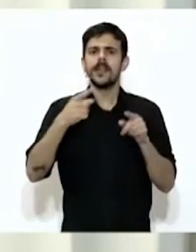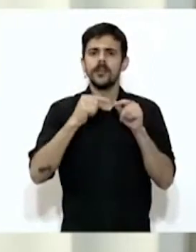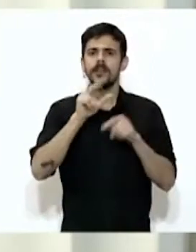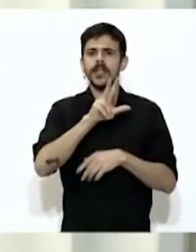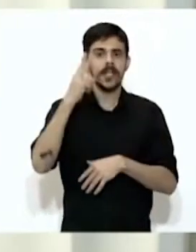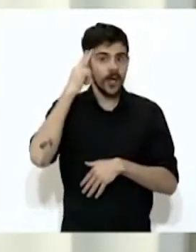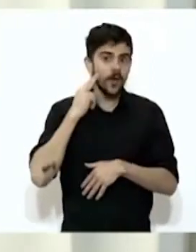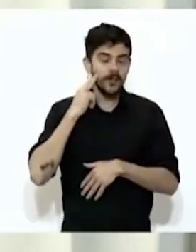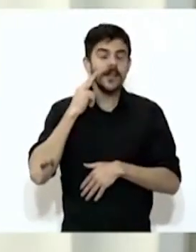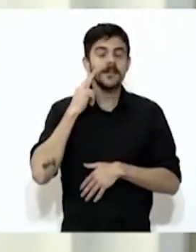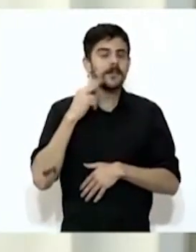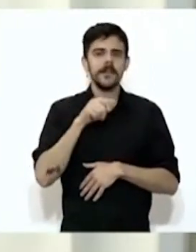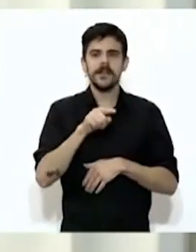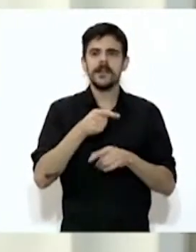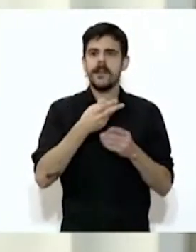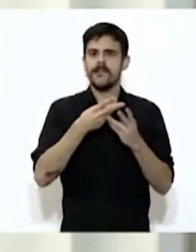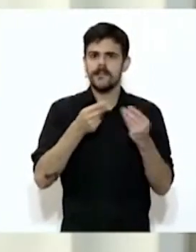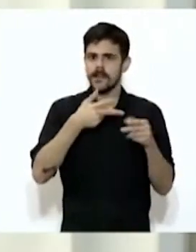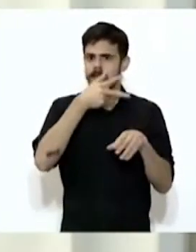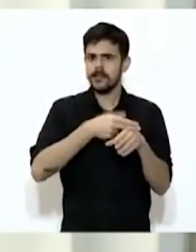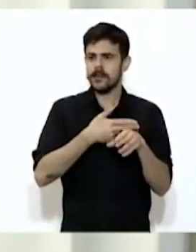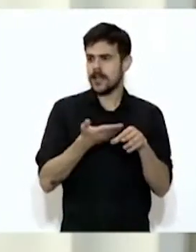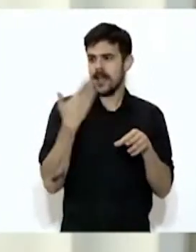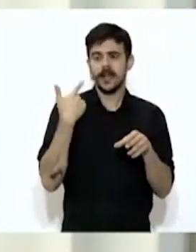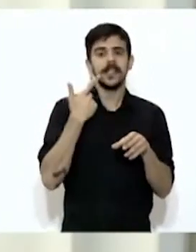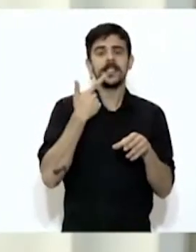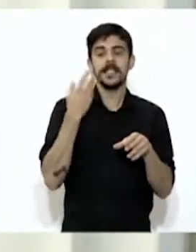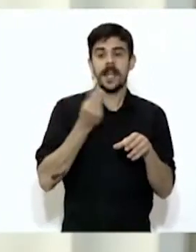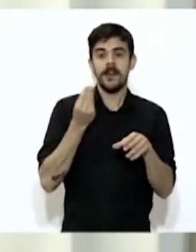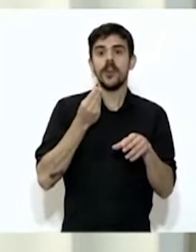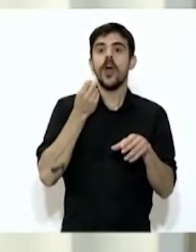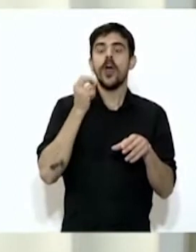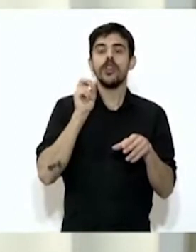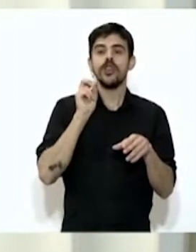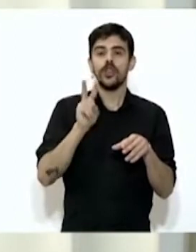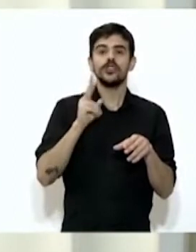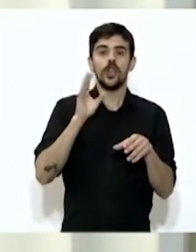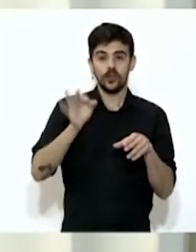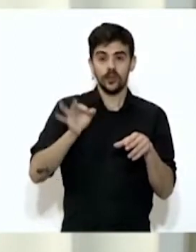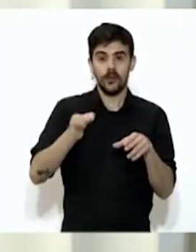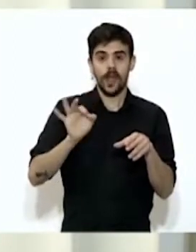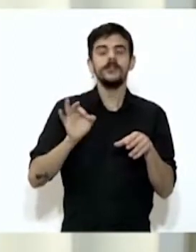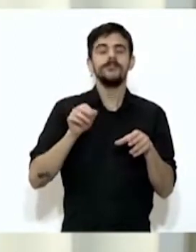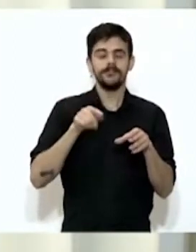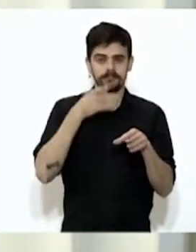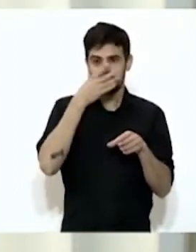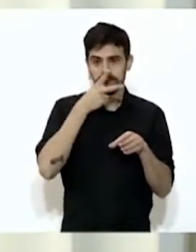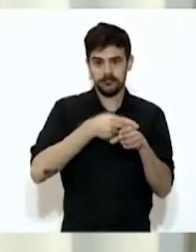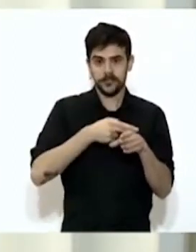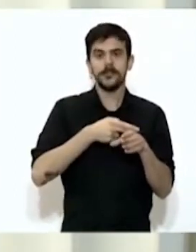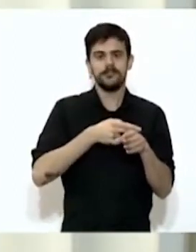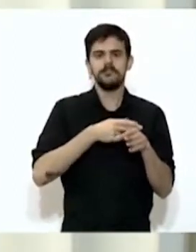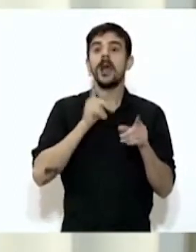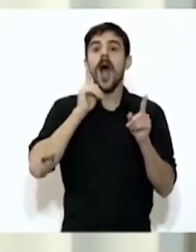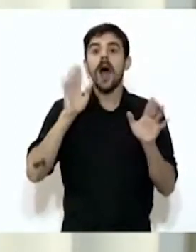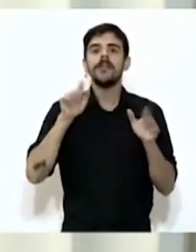La semana terminó el día sábado 2 de octubre y vamos a ver cómo ha sido la evolución de los casos